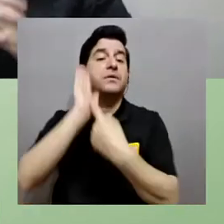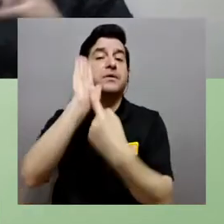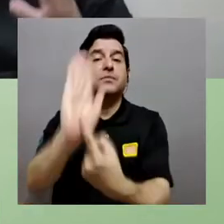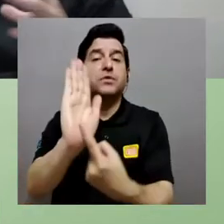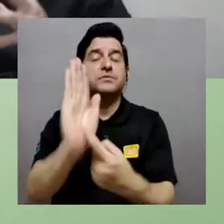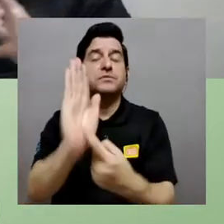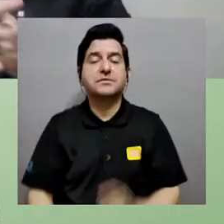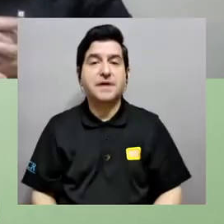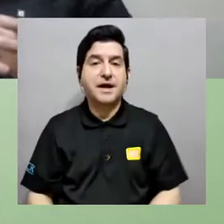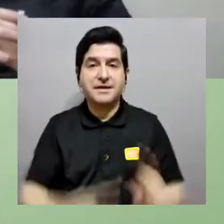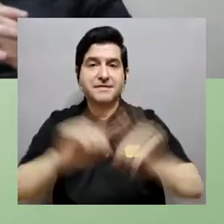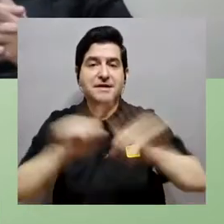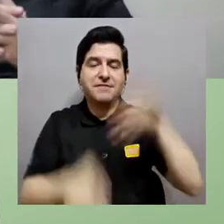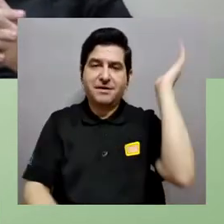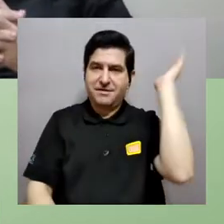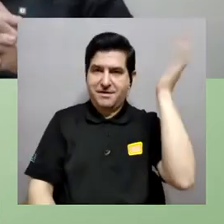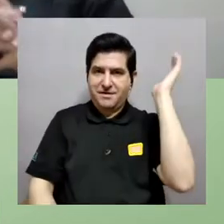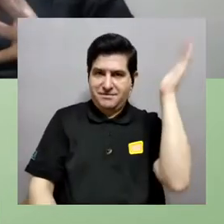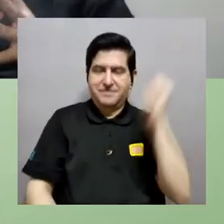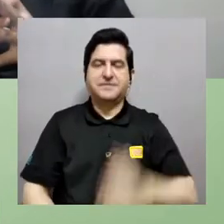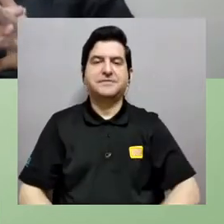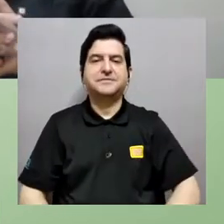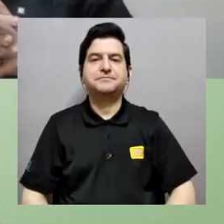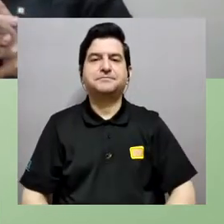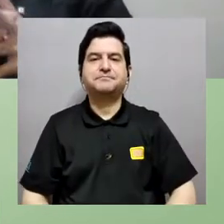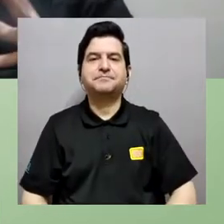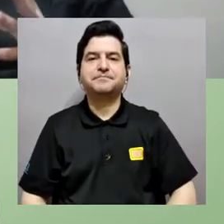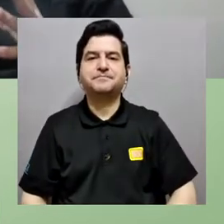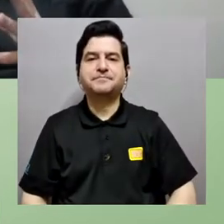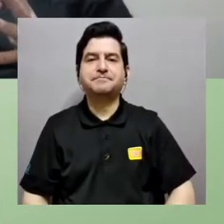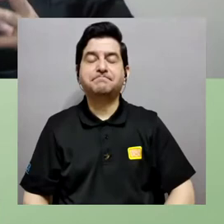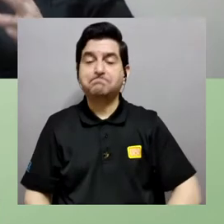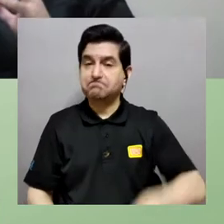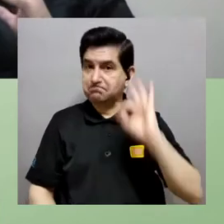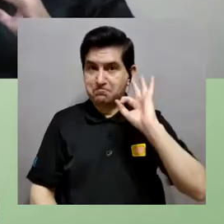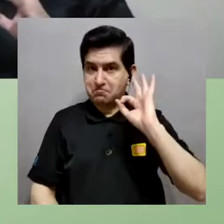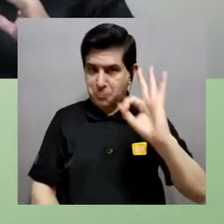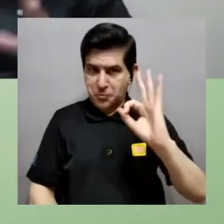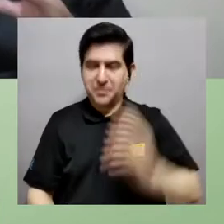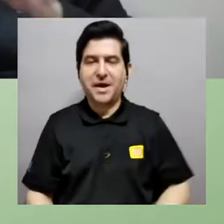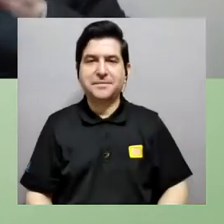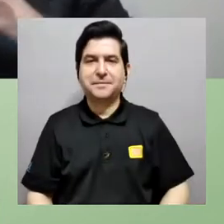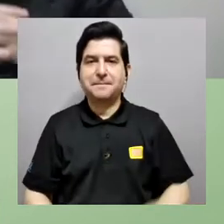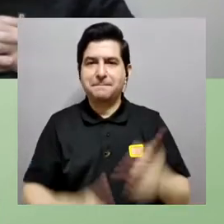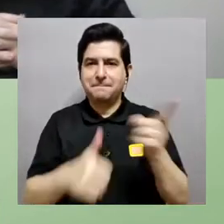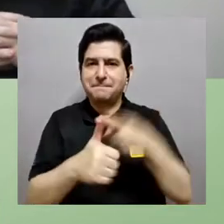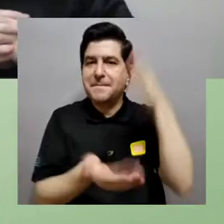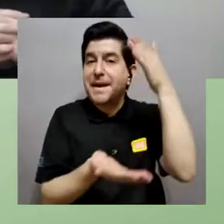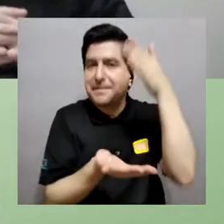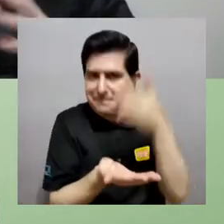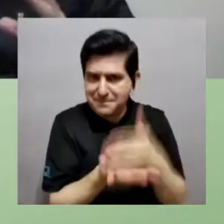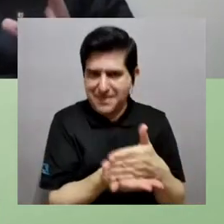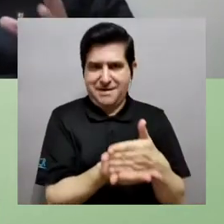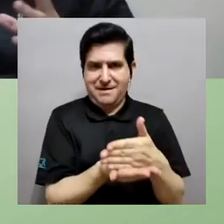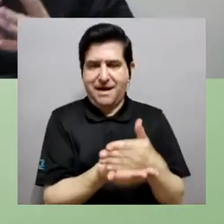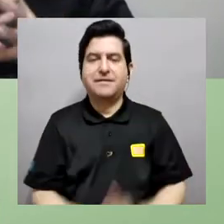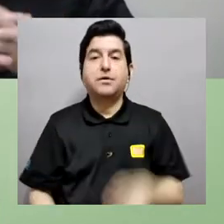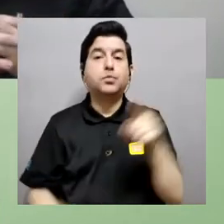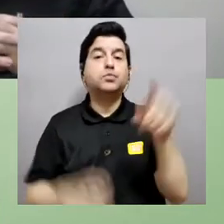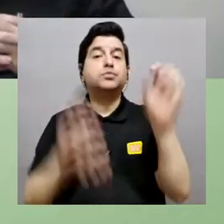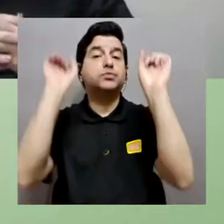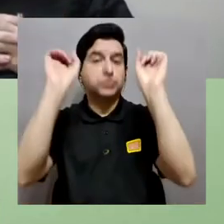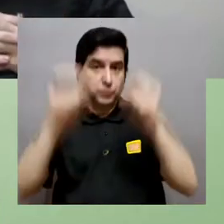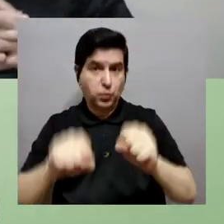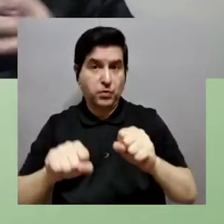este esfuerzo, esta serie de conferencias. Así que, bueno, hacemos la primera pausa para que